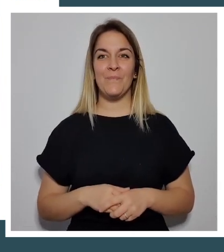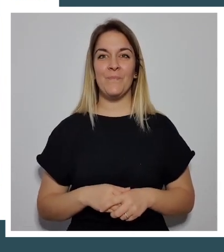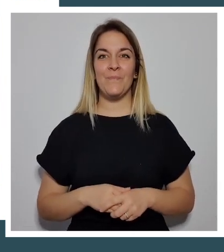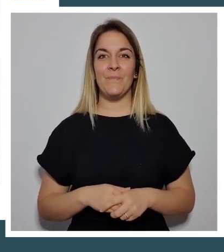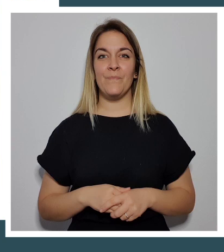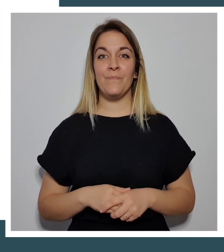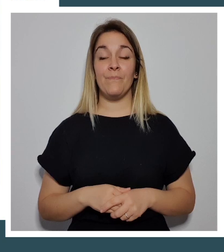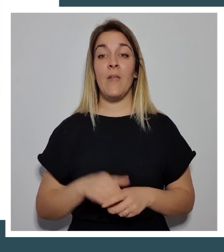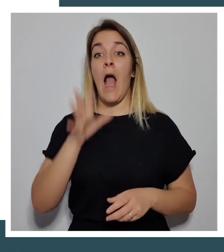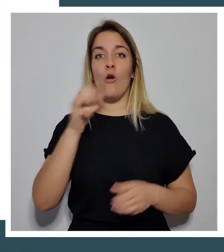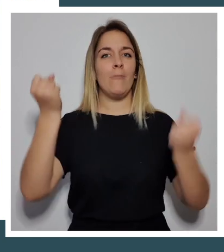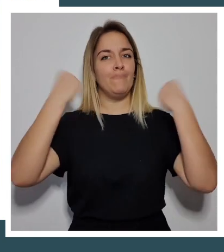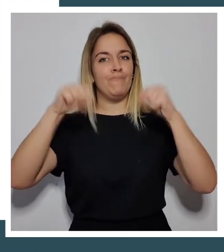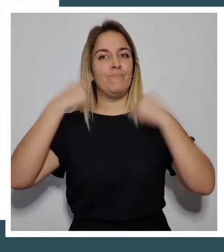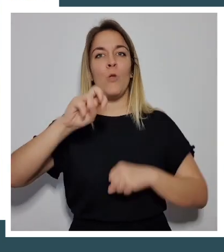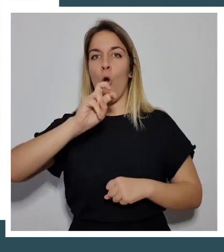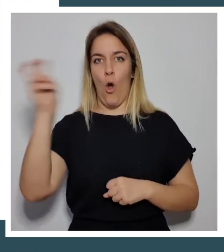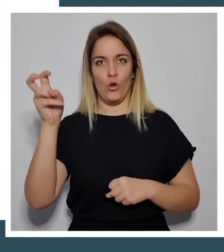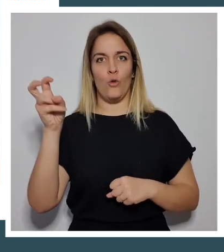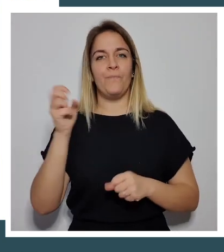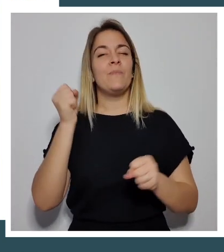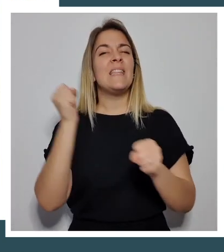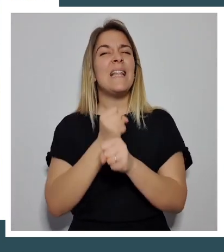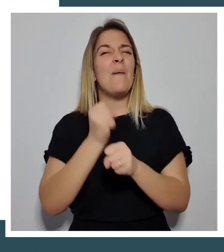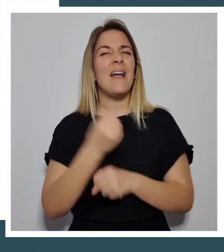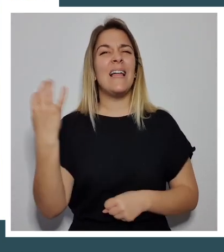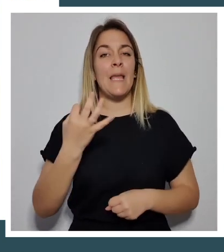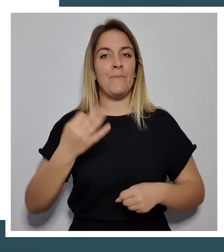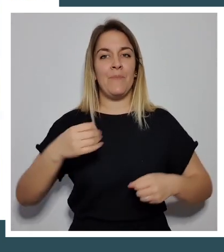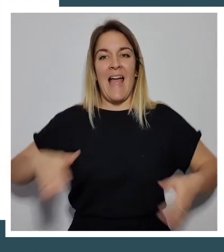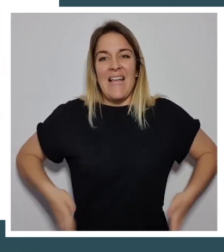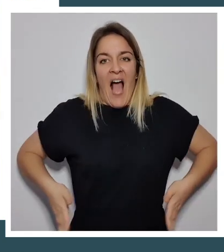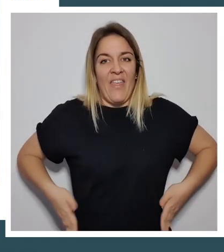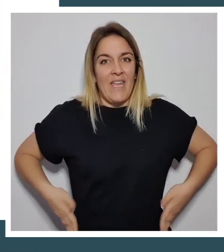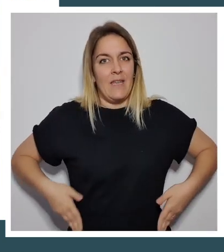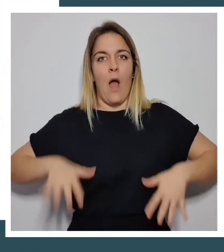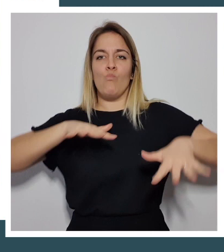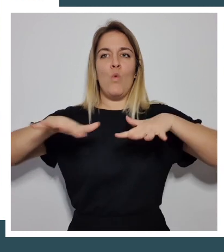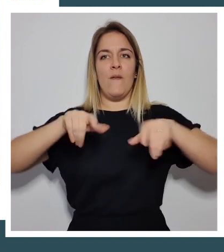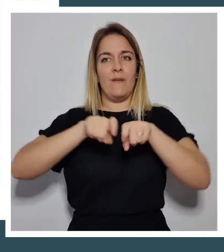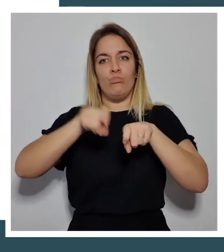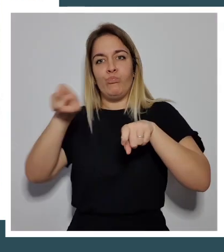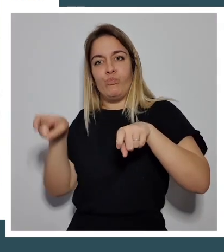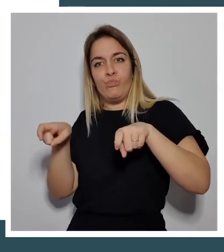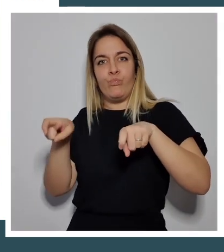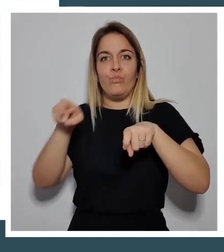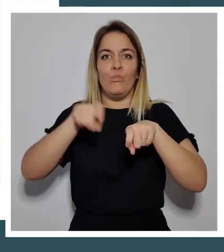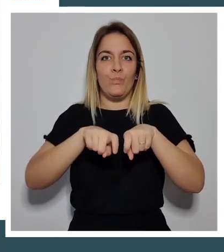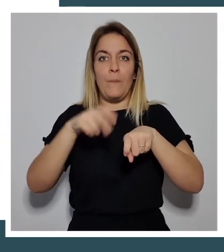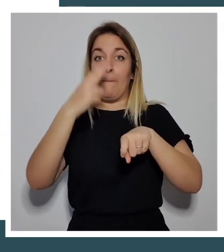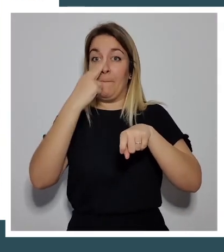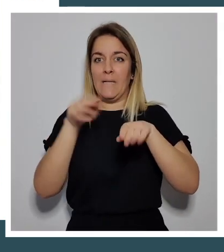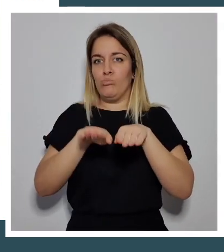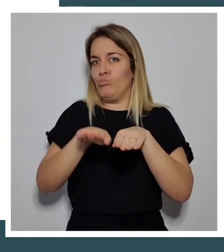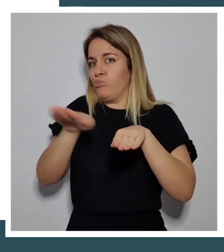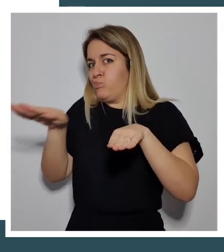En este ejercicio, trabajaremos la abducción de las caderas y lo que buscamos es separar el pie